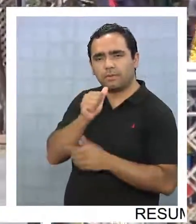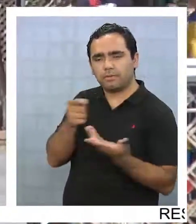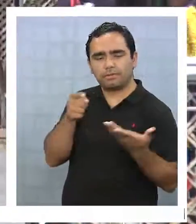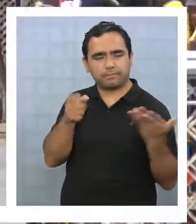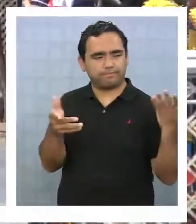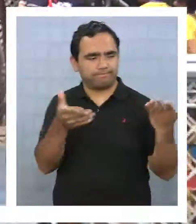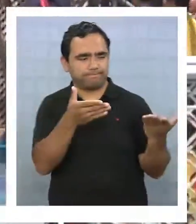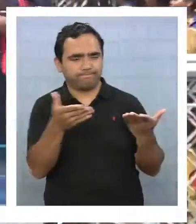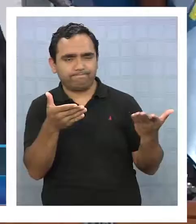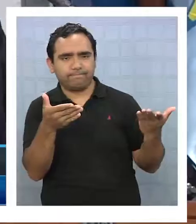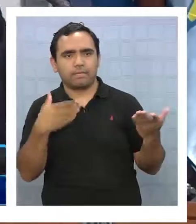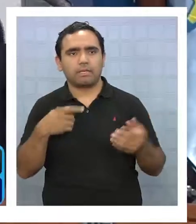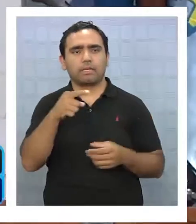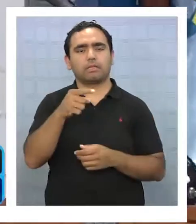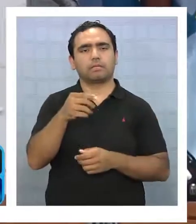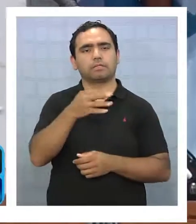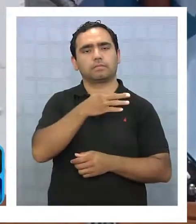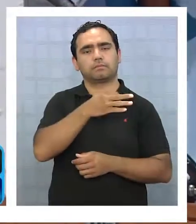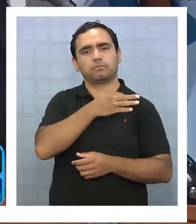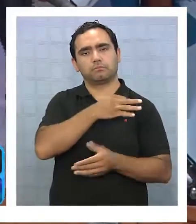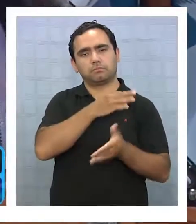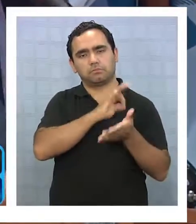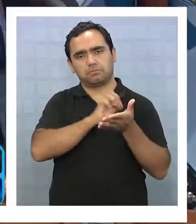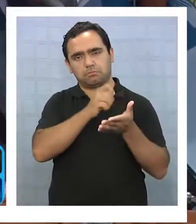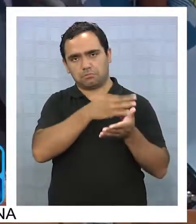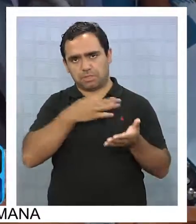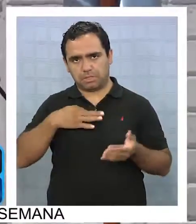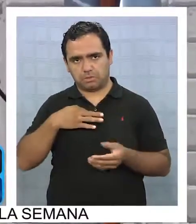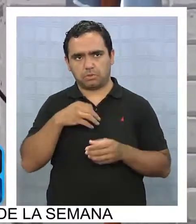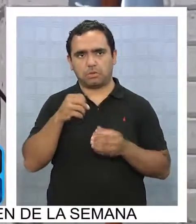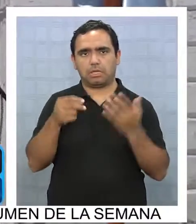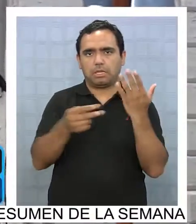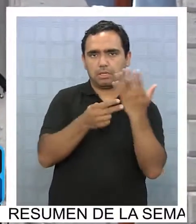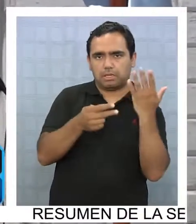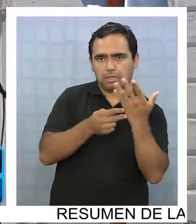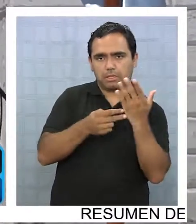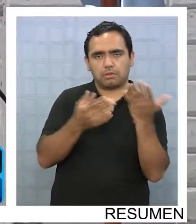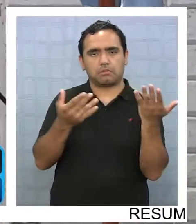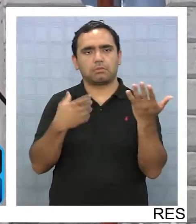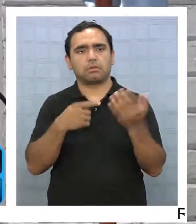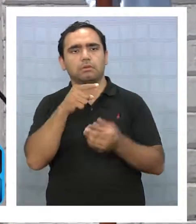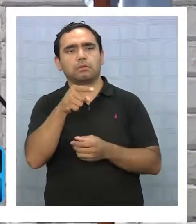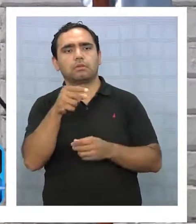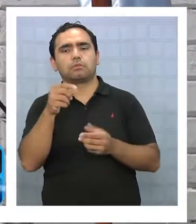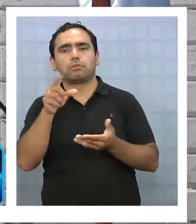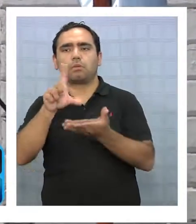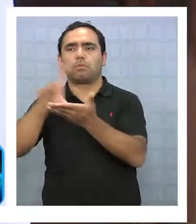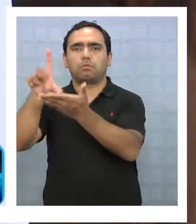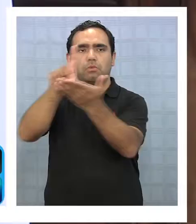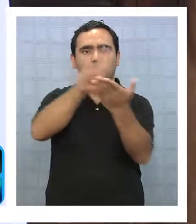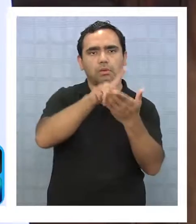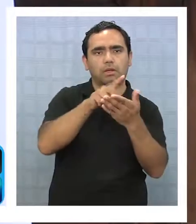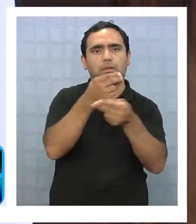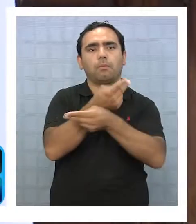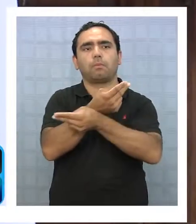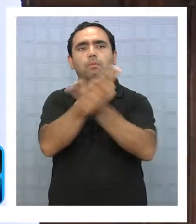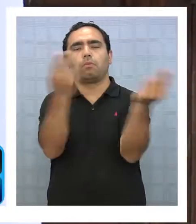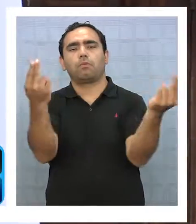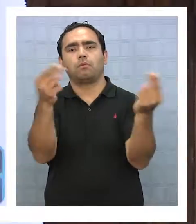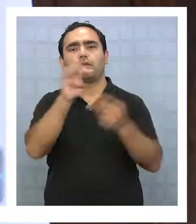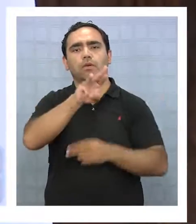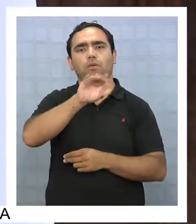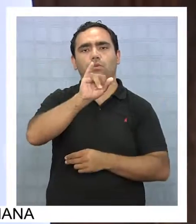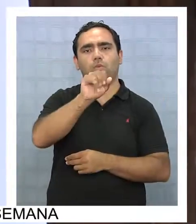es que el subsecretario de Telecomunicaciones, Pedro Huechalaf, encabezó la inauguración de las zonas de Wi-Fi públicas en Iquique. La